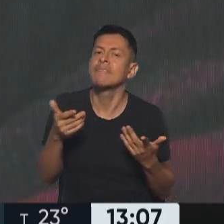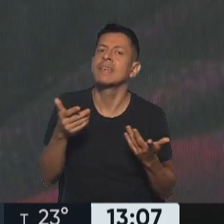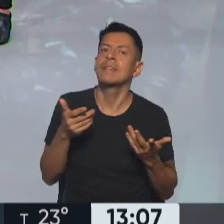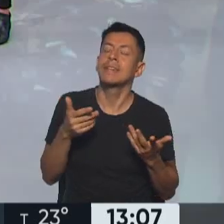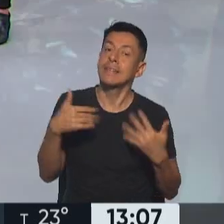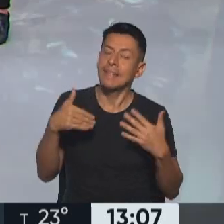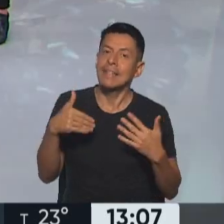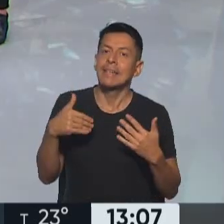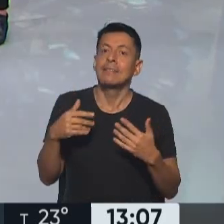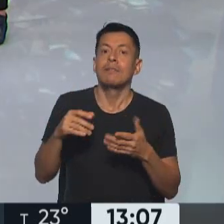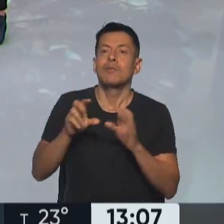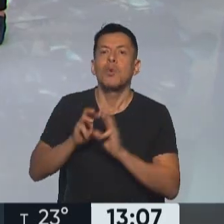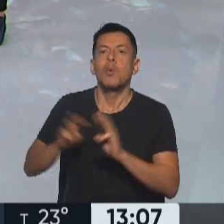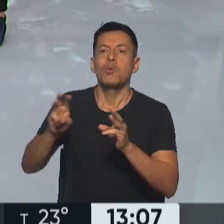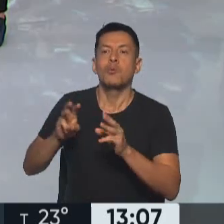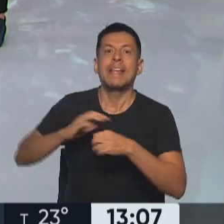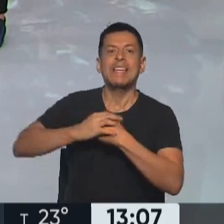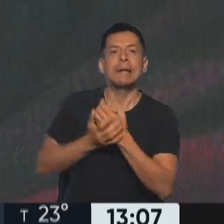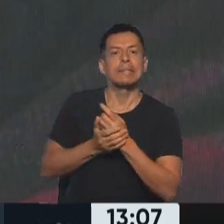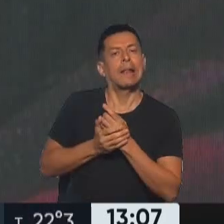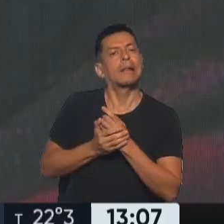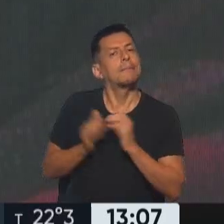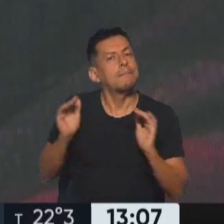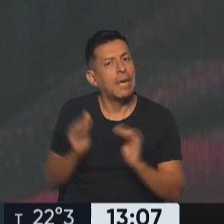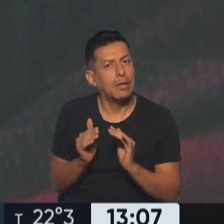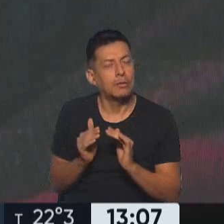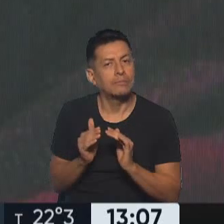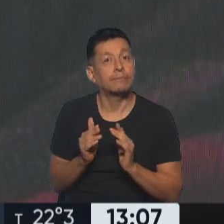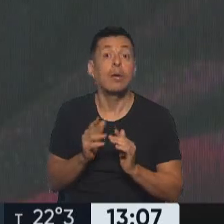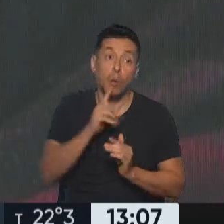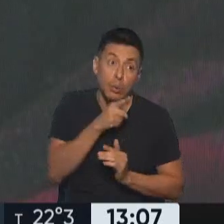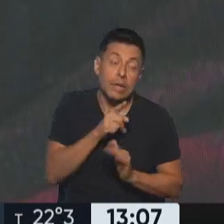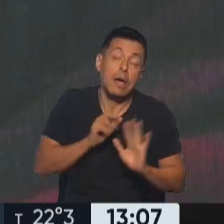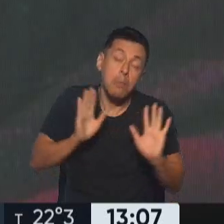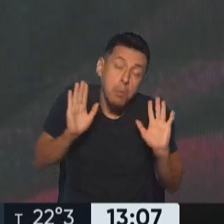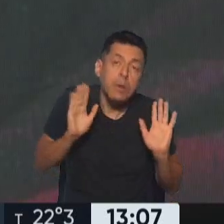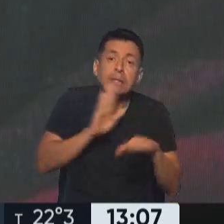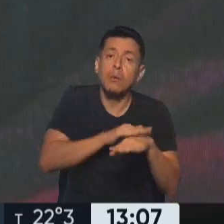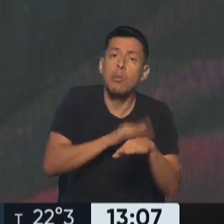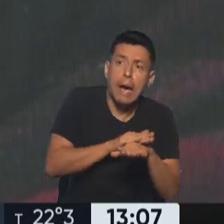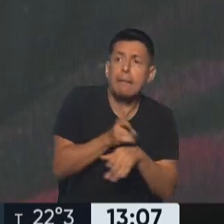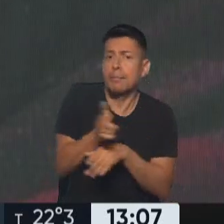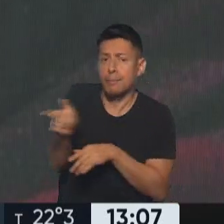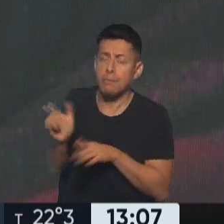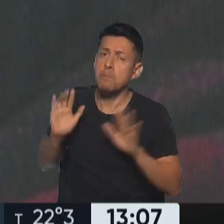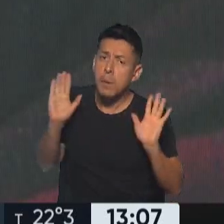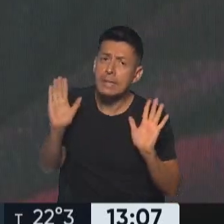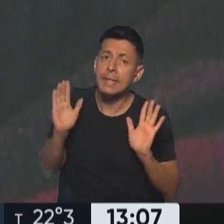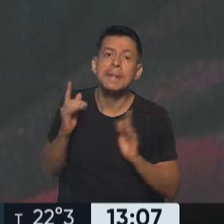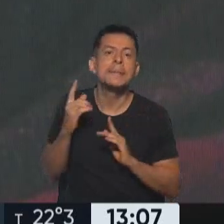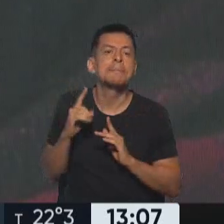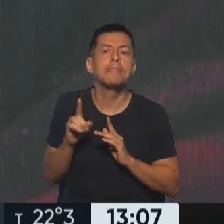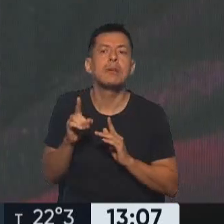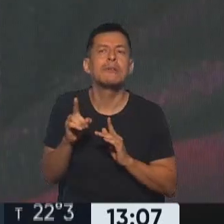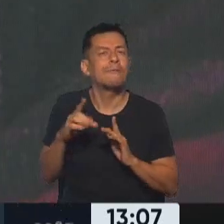poco de imparcialidad el órgano, no porque Rusia no fuera culpable de la masacre en Bucha. Por dejar de participar, decís vos. Lo cual está, bueno,